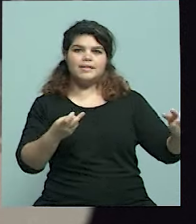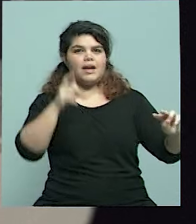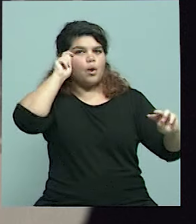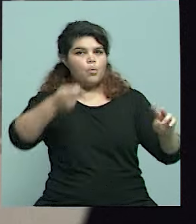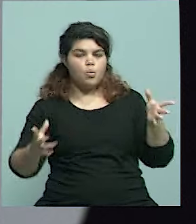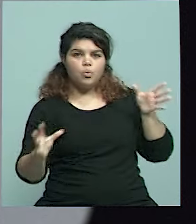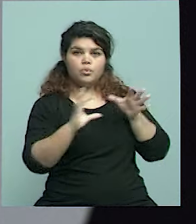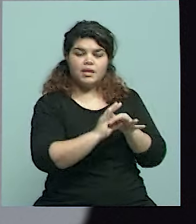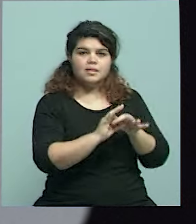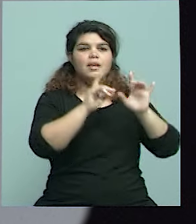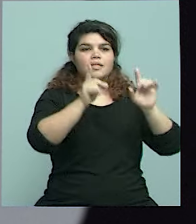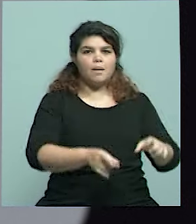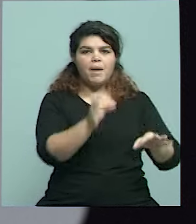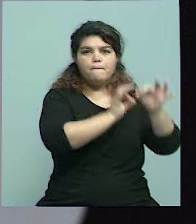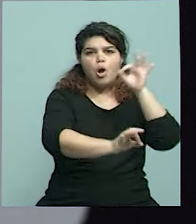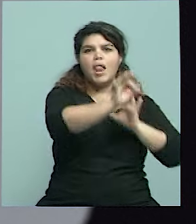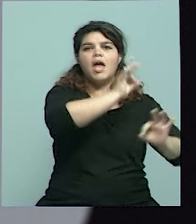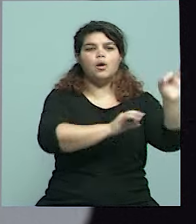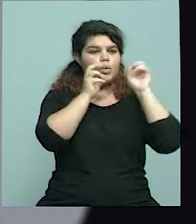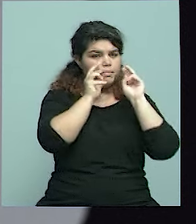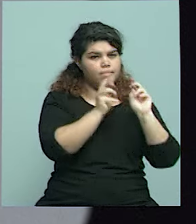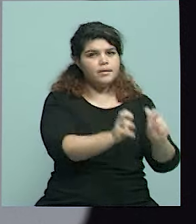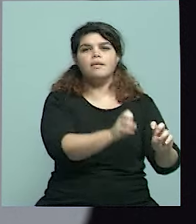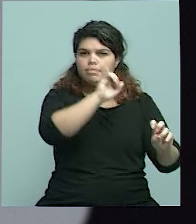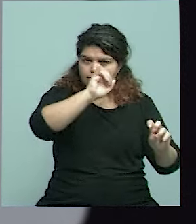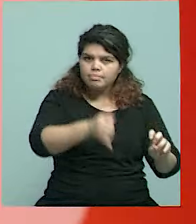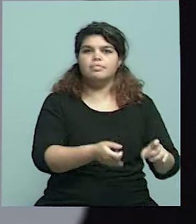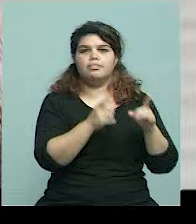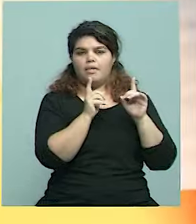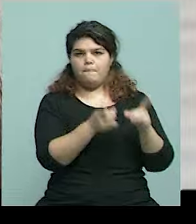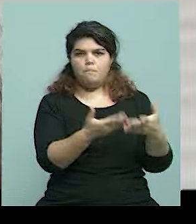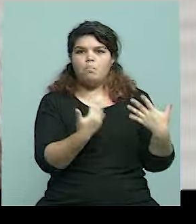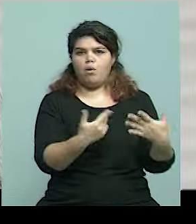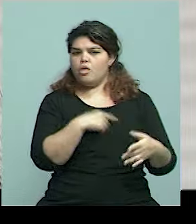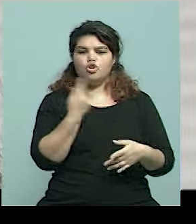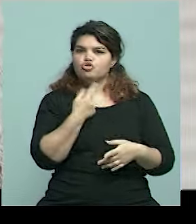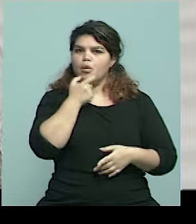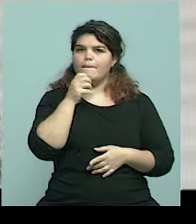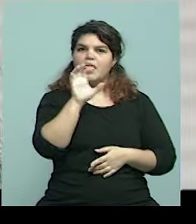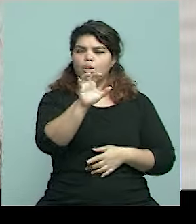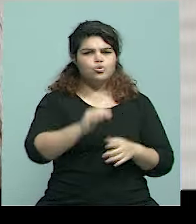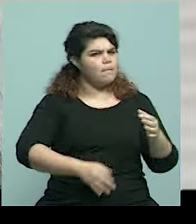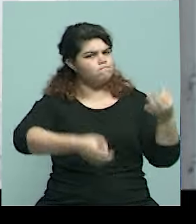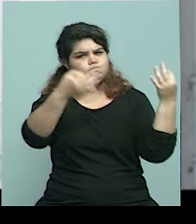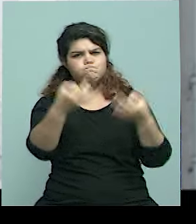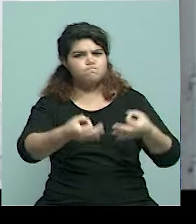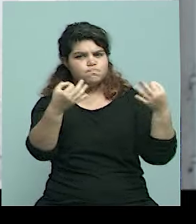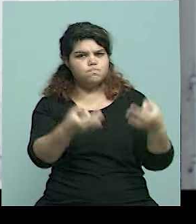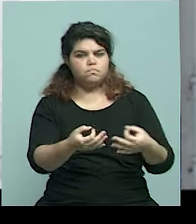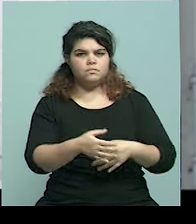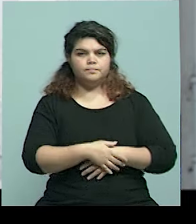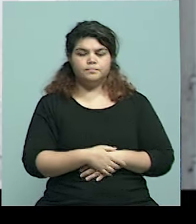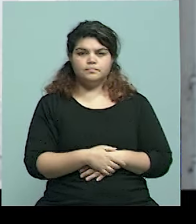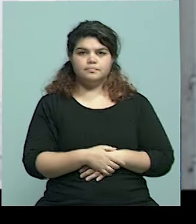también el diagnóstico molecular. Entonces, estamos bien posicionados dentro de lo que es el país. Bien,